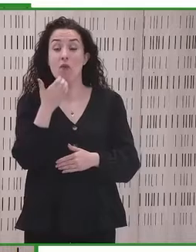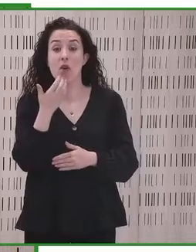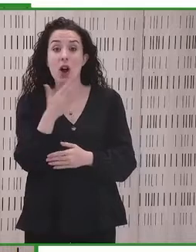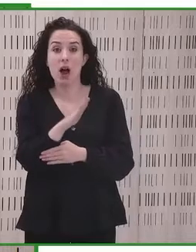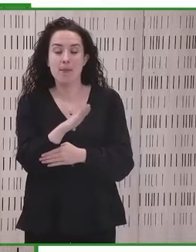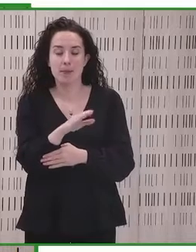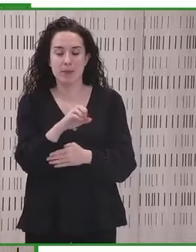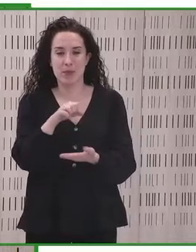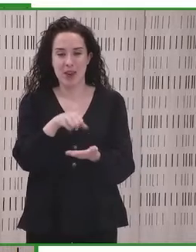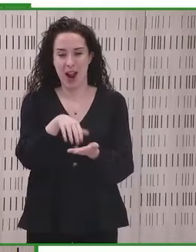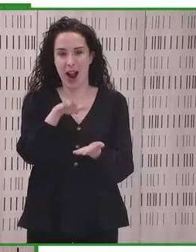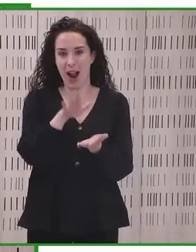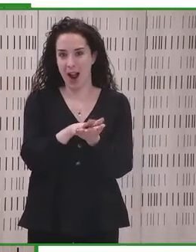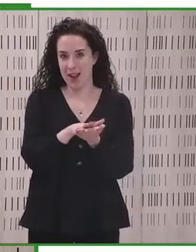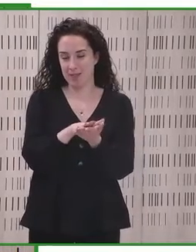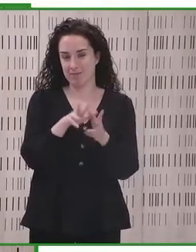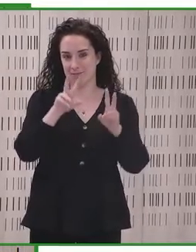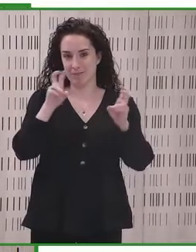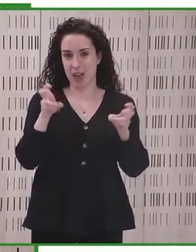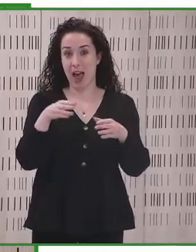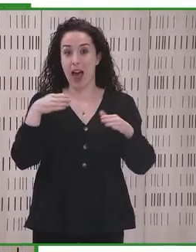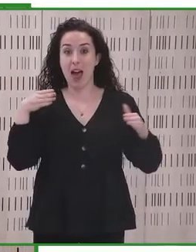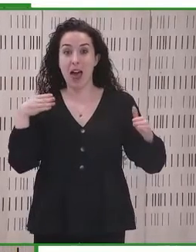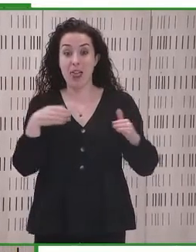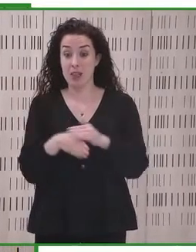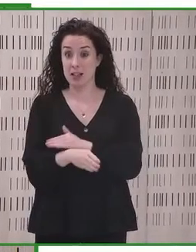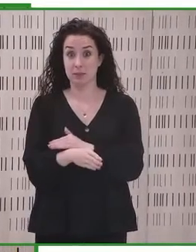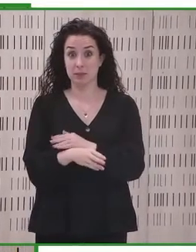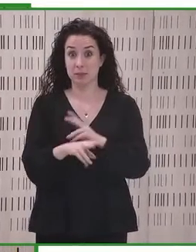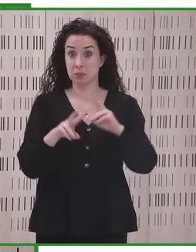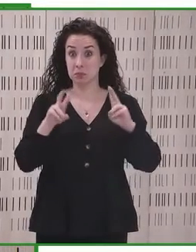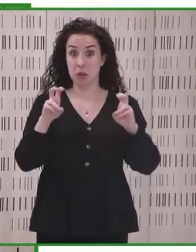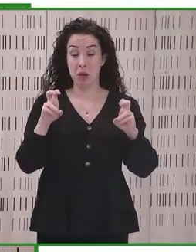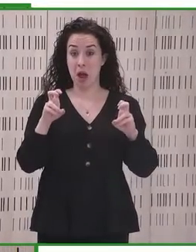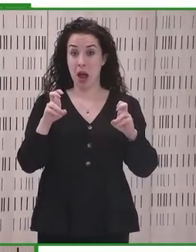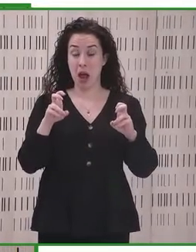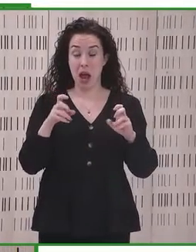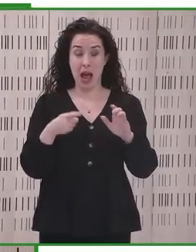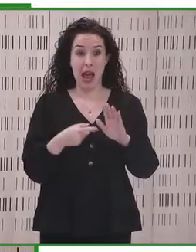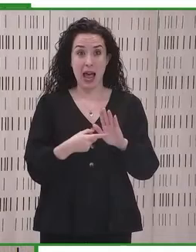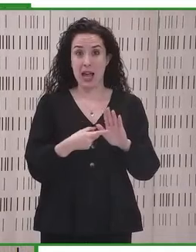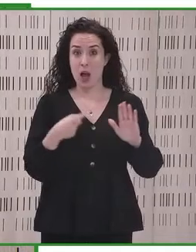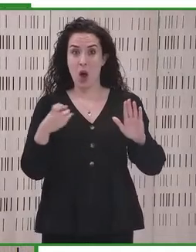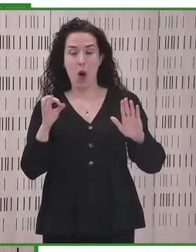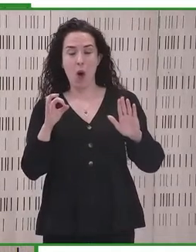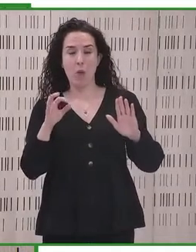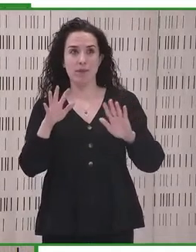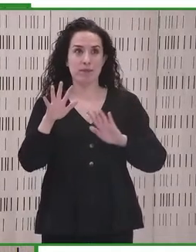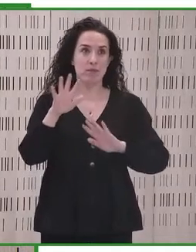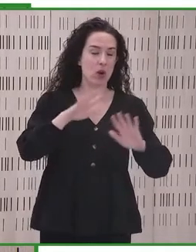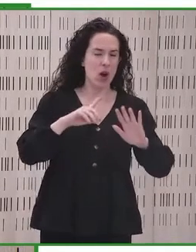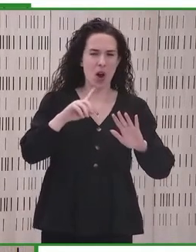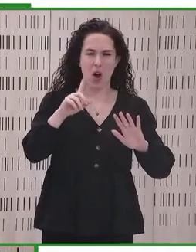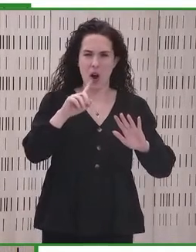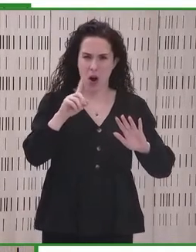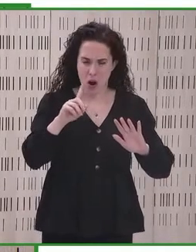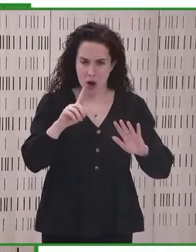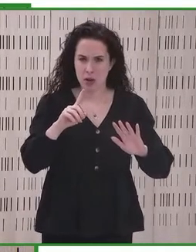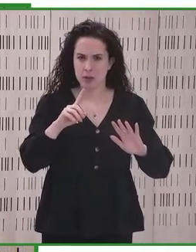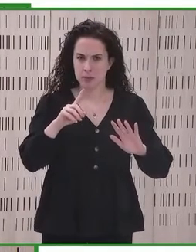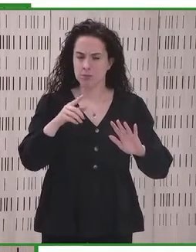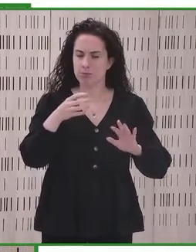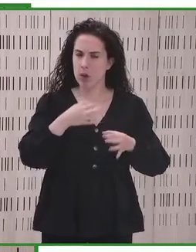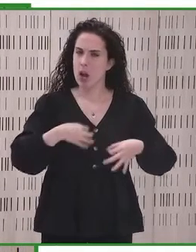Accesibilidad, no en las exenciones o en las lagunas que presenta, que también son